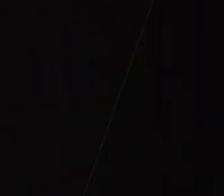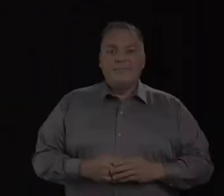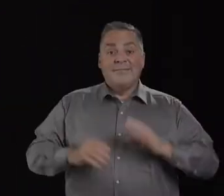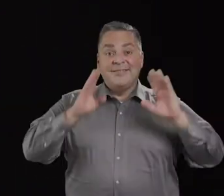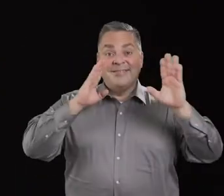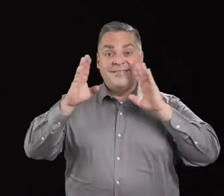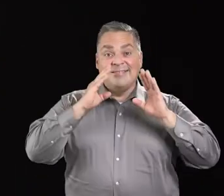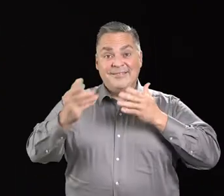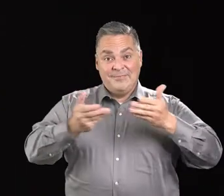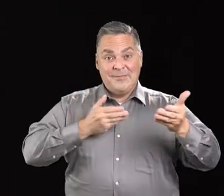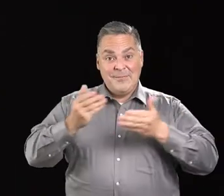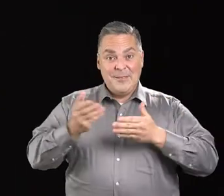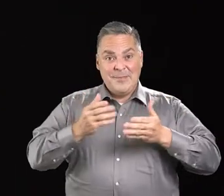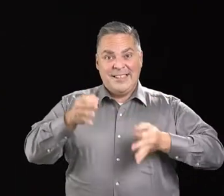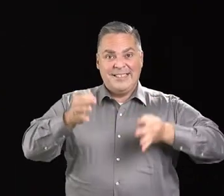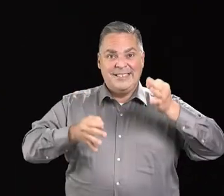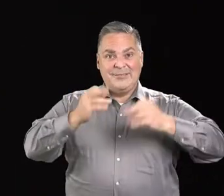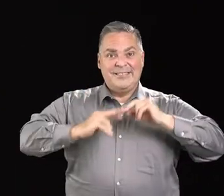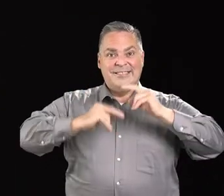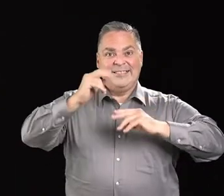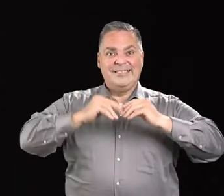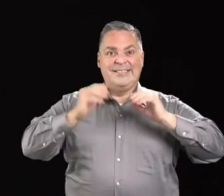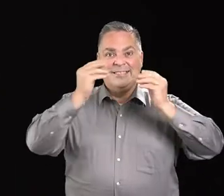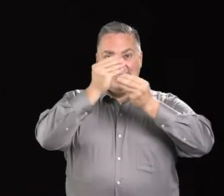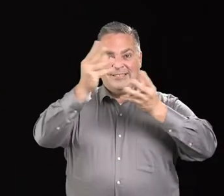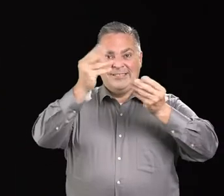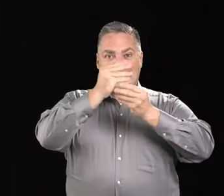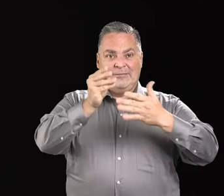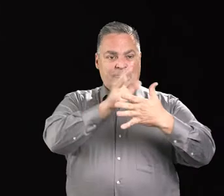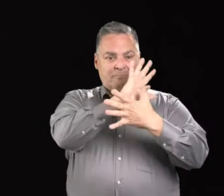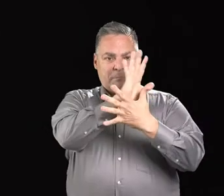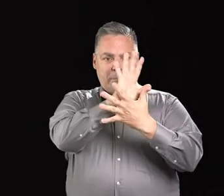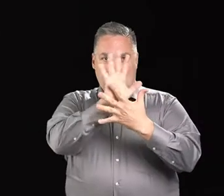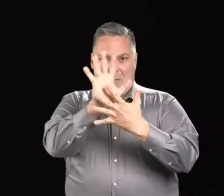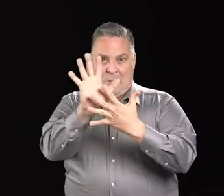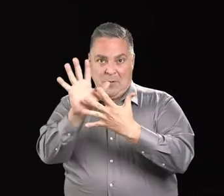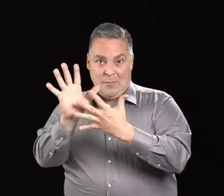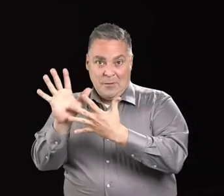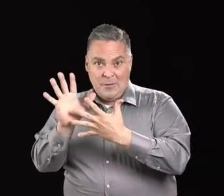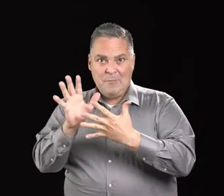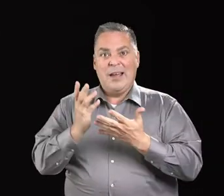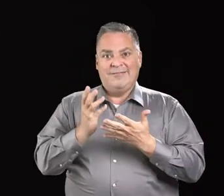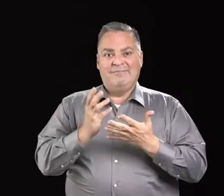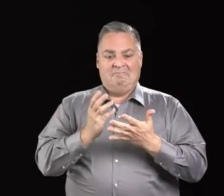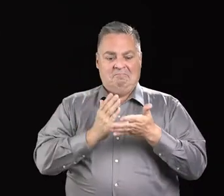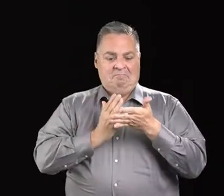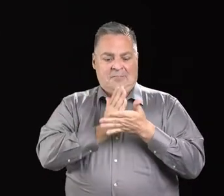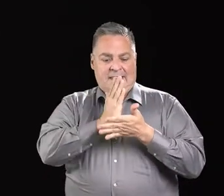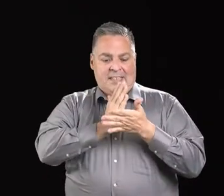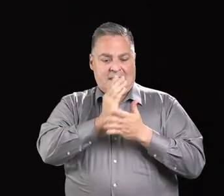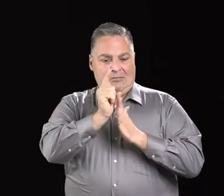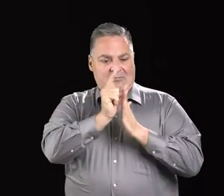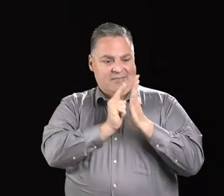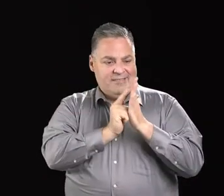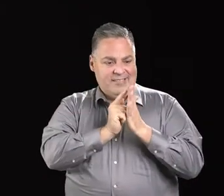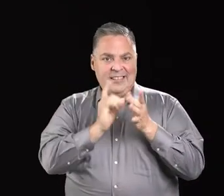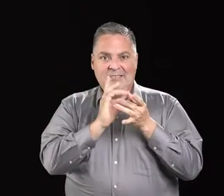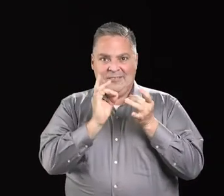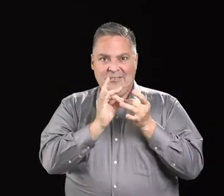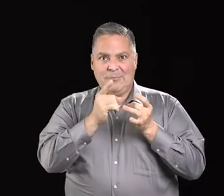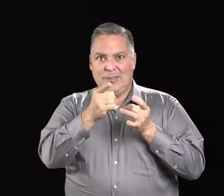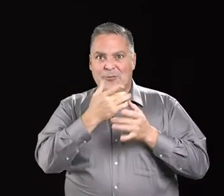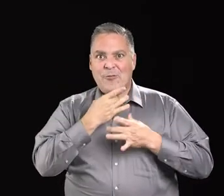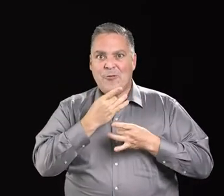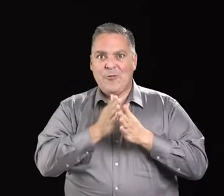Bienvenidos y bienvenidas a Tribunales Informa, una serie de cápsulas en formato de video podcast en donde hablamos sobre temas relacionados al